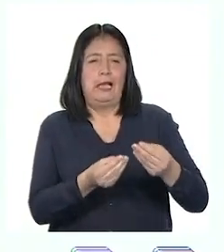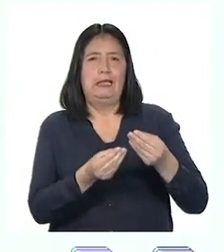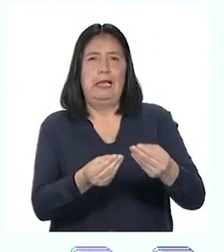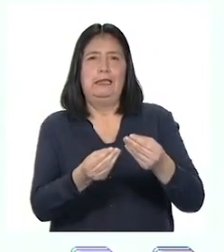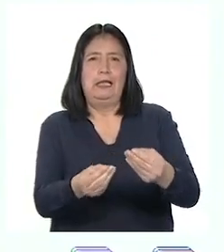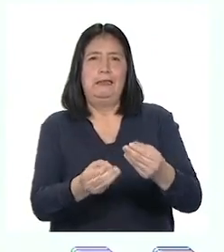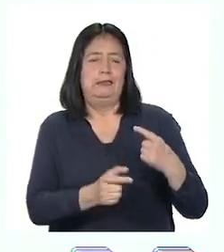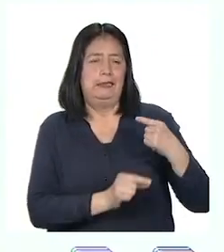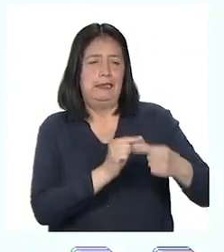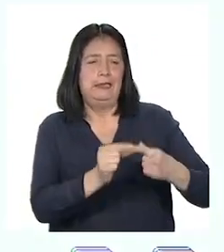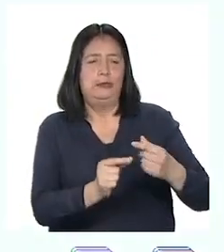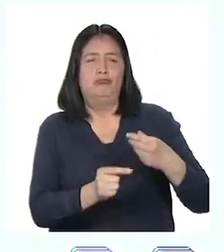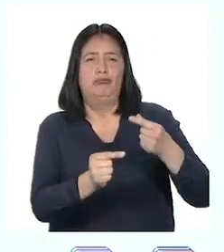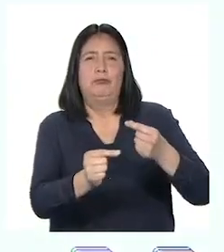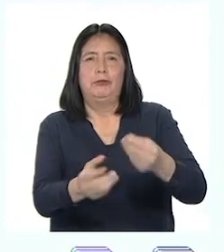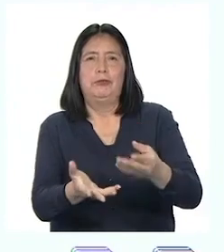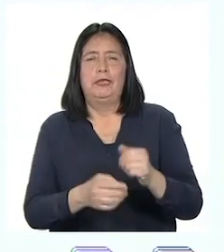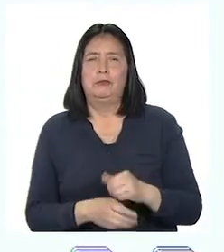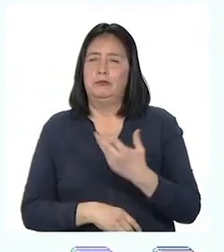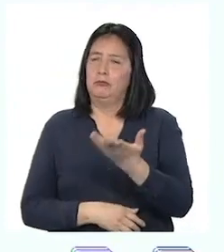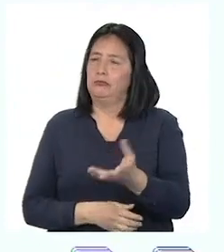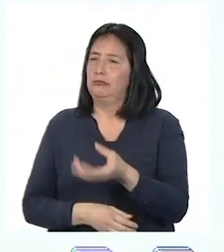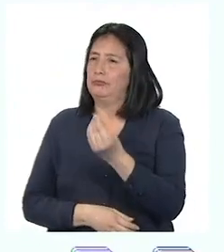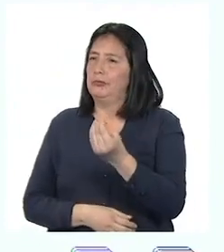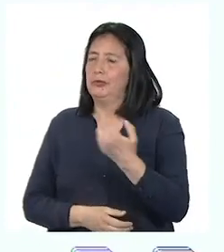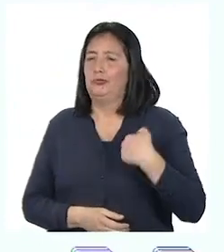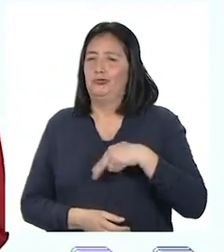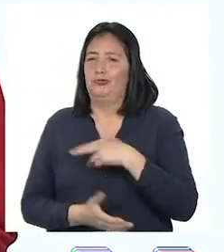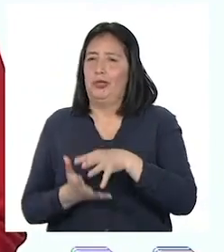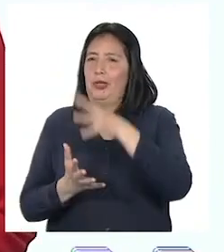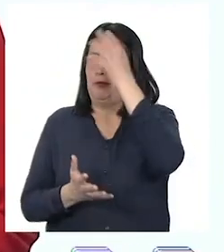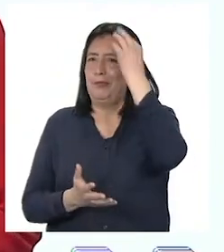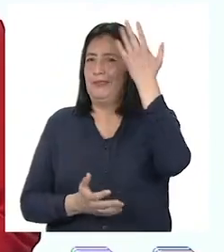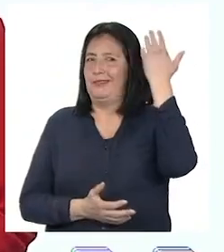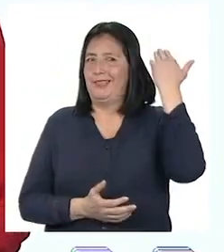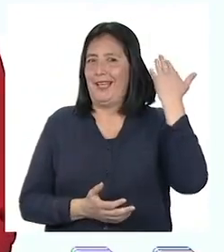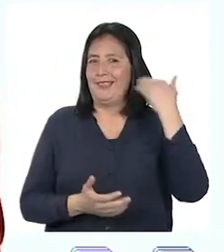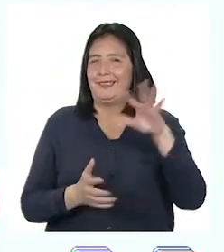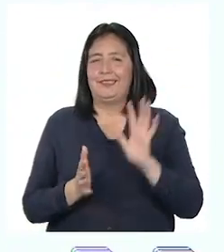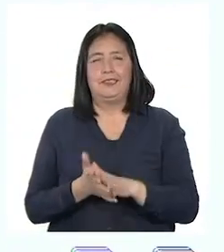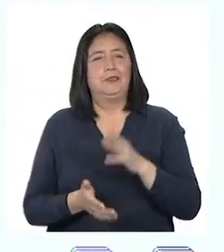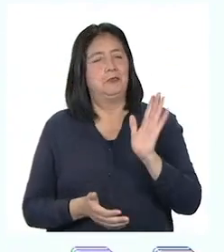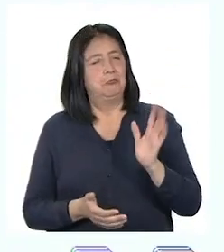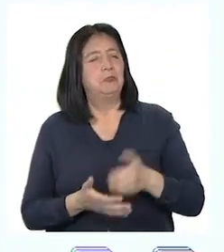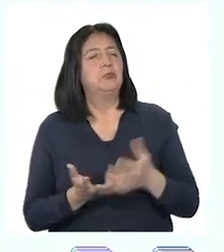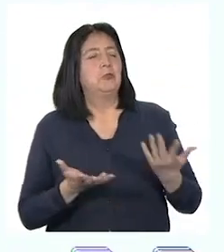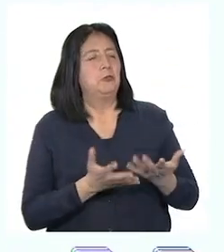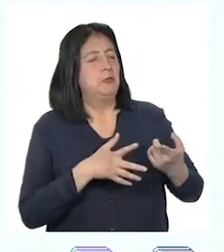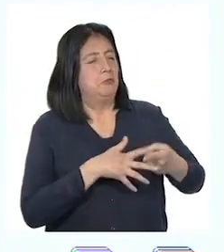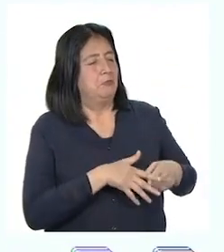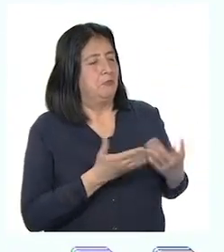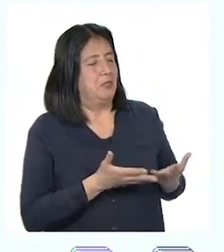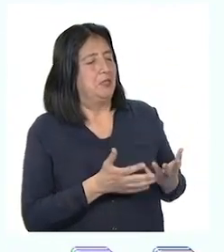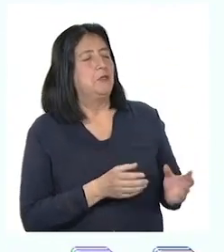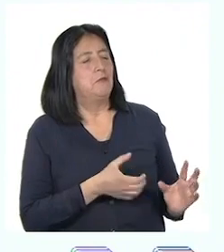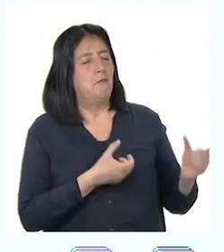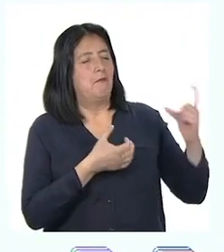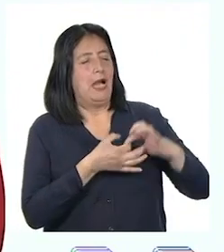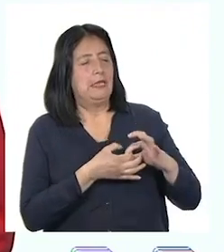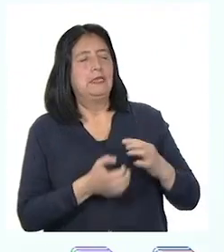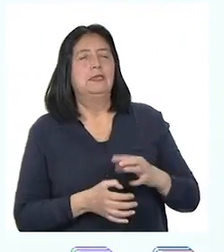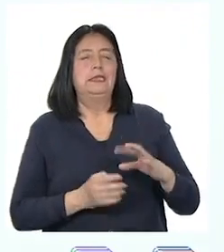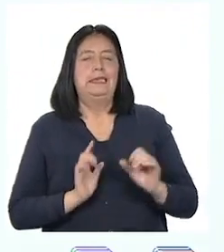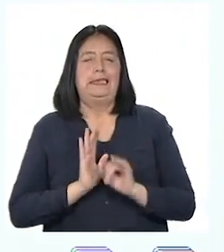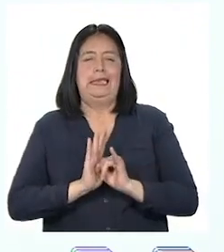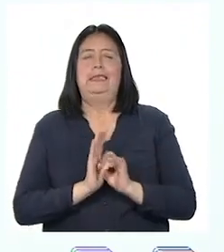generación en generación. Porque como aprendimos en actividades anteriores, nuestras raíces forman parte de nuestra identidad.